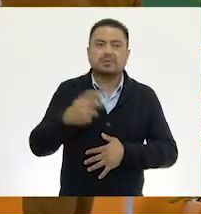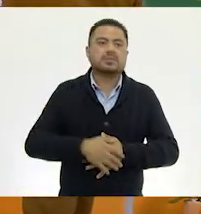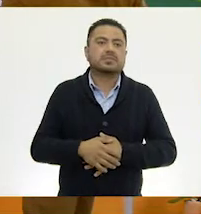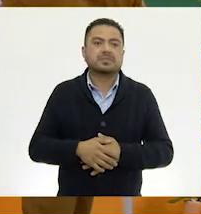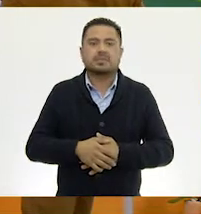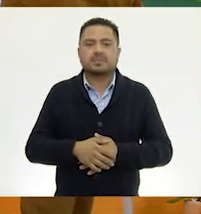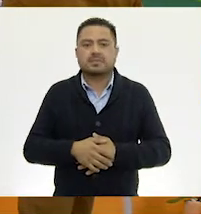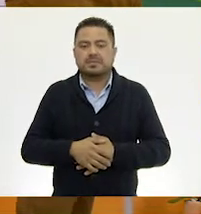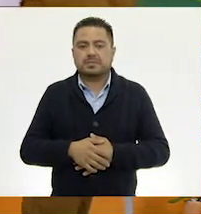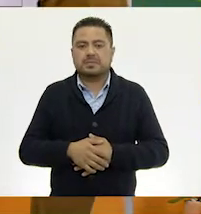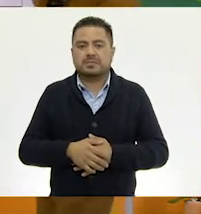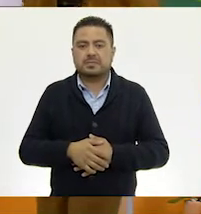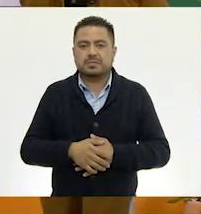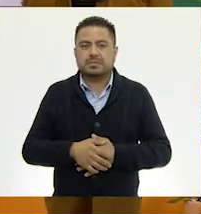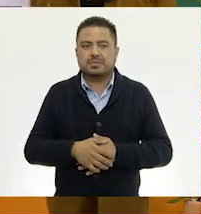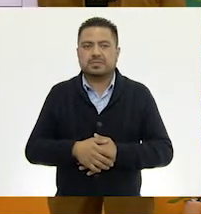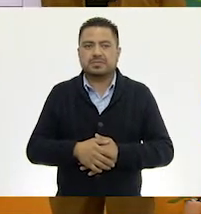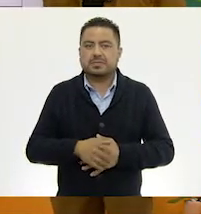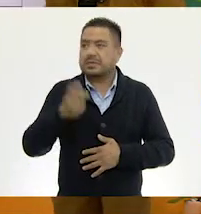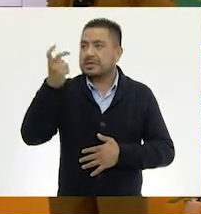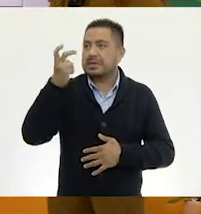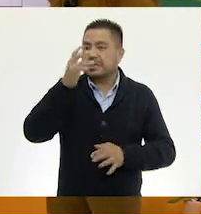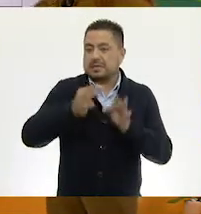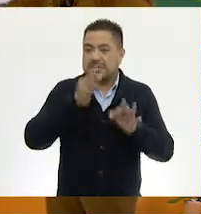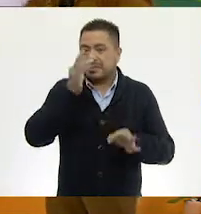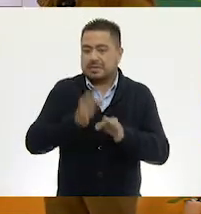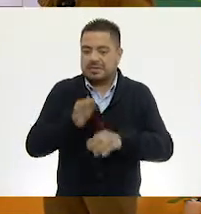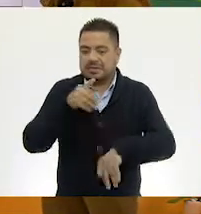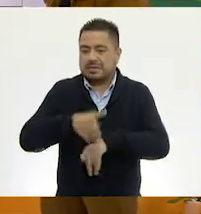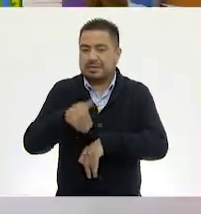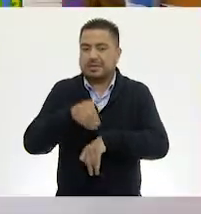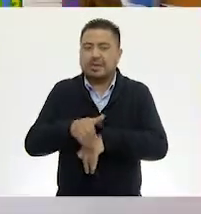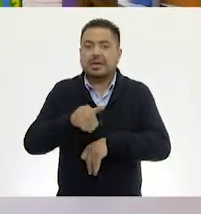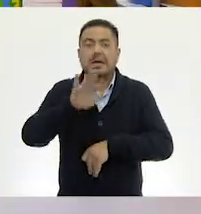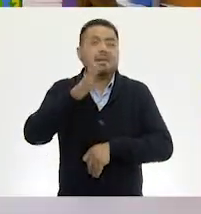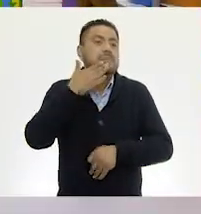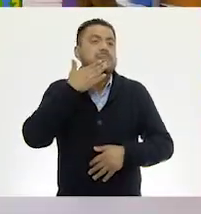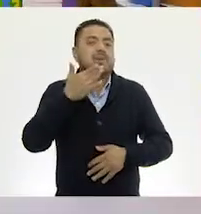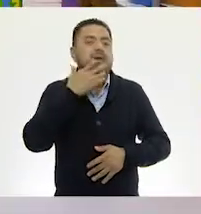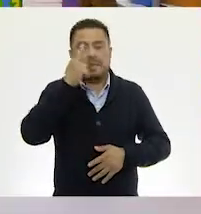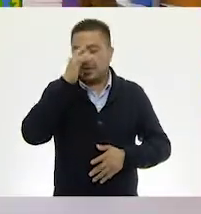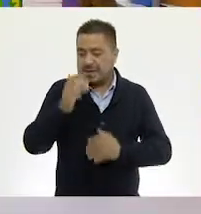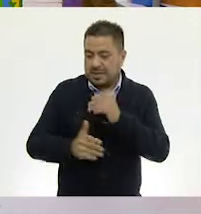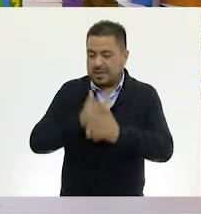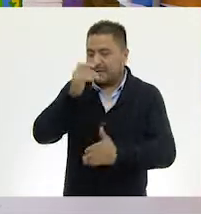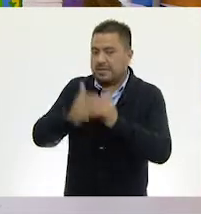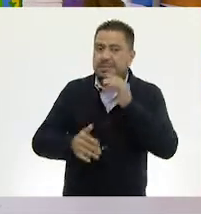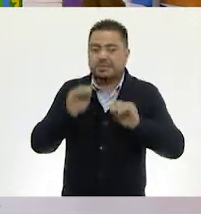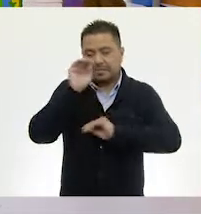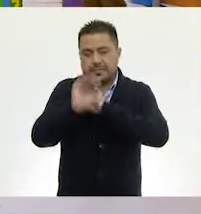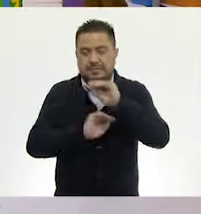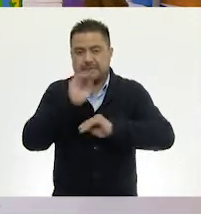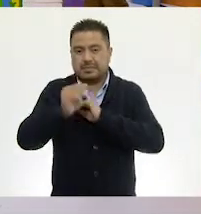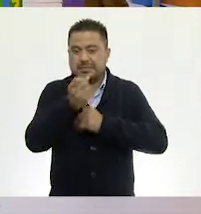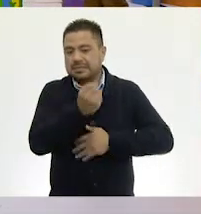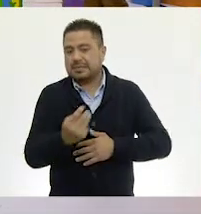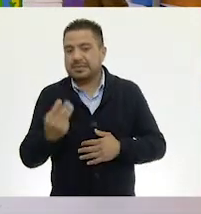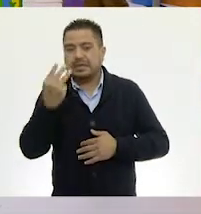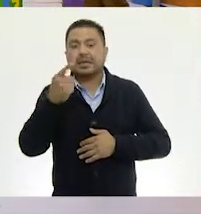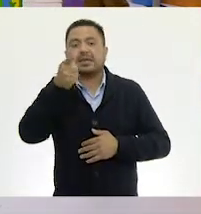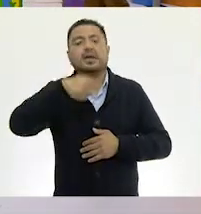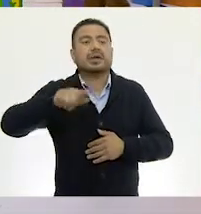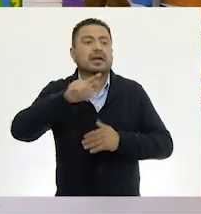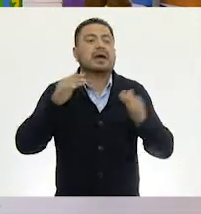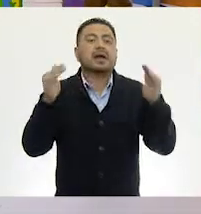263. 263. Listo, aquí está la cifra ya hecha. Muy, muy bien. Entonces, ya para finalizar, porque ya construiste los tres, allá en